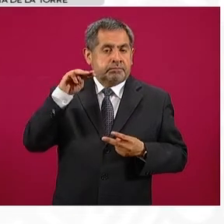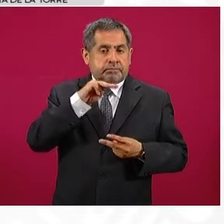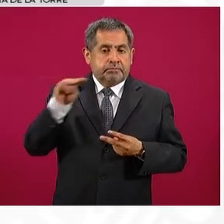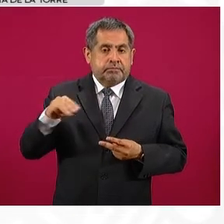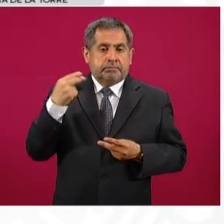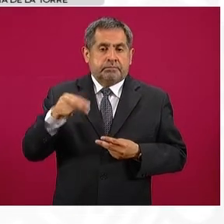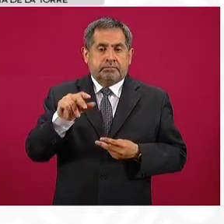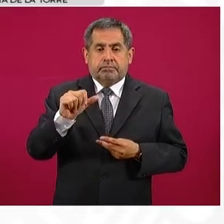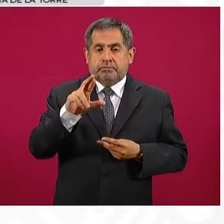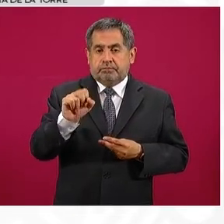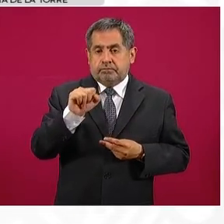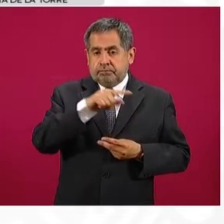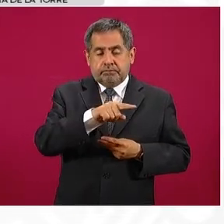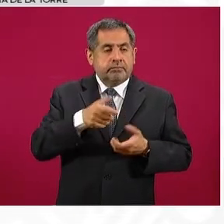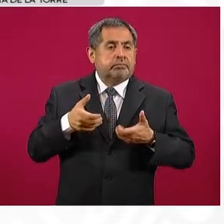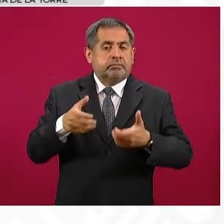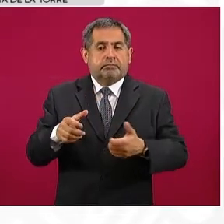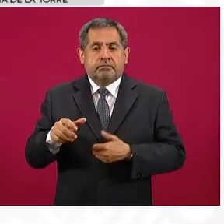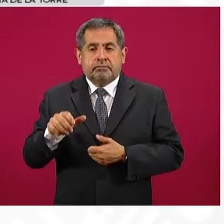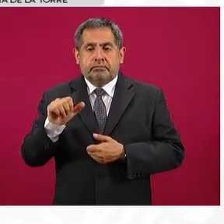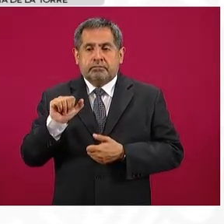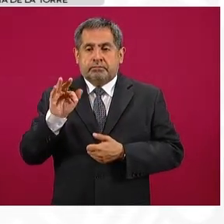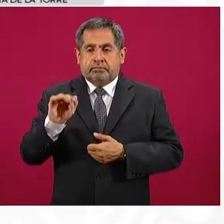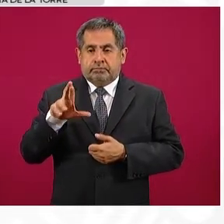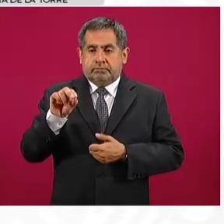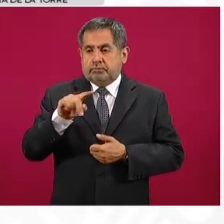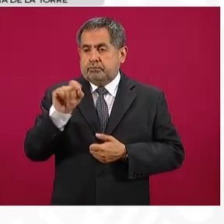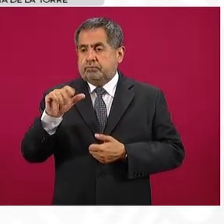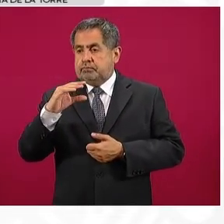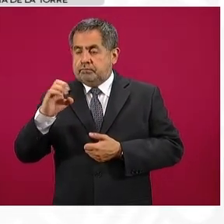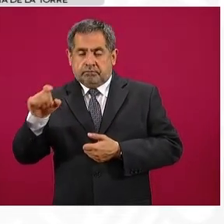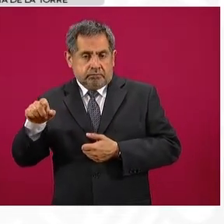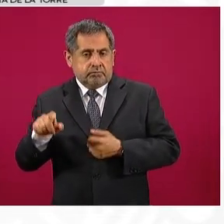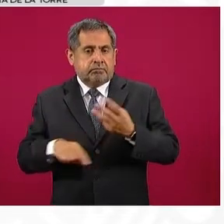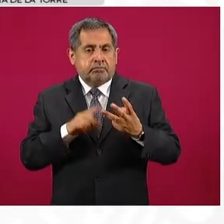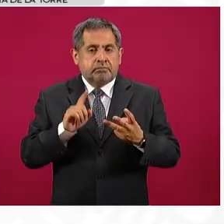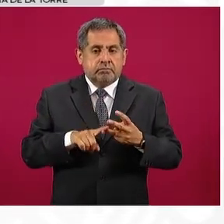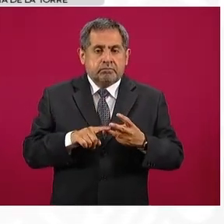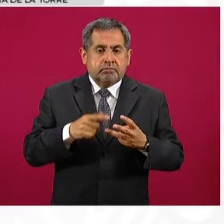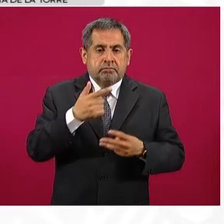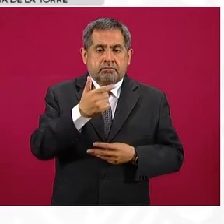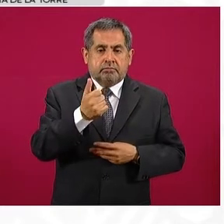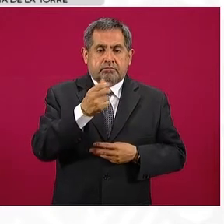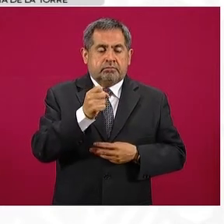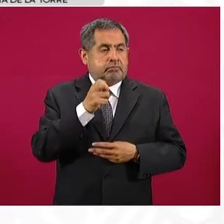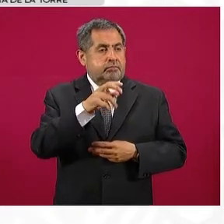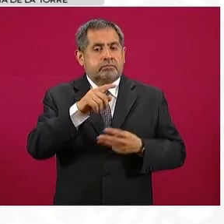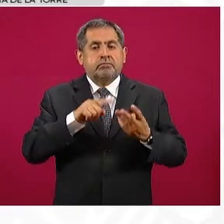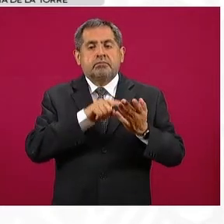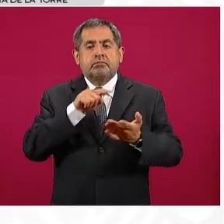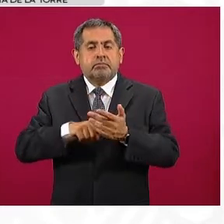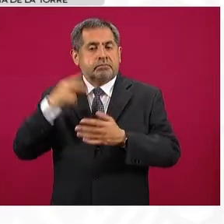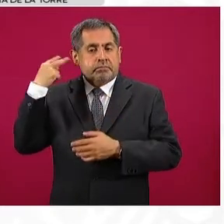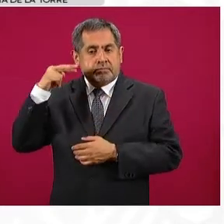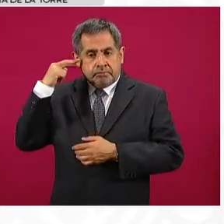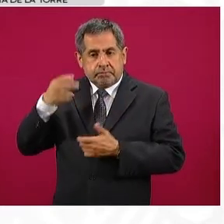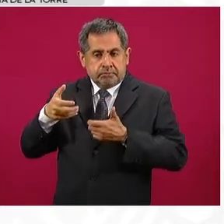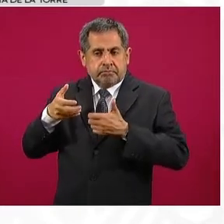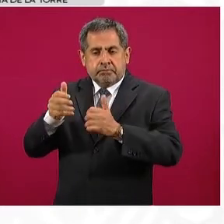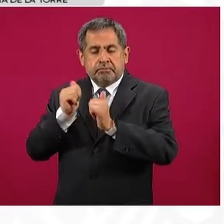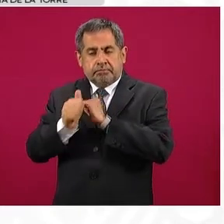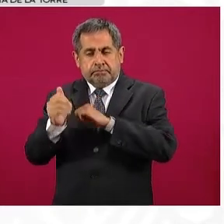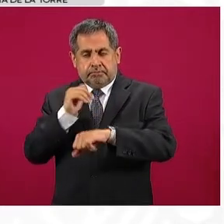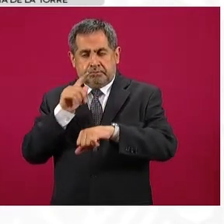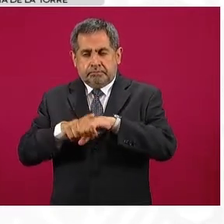Michoacán, en Avenida Alfredo Salce, 6 mil 900. Y Gazadera, Martínez de la Torre, Veracruz, carretera